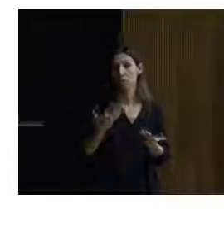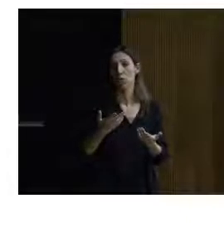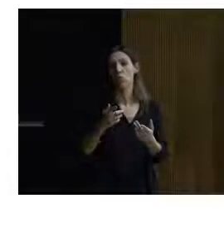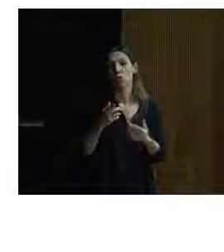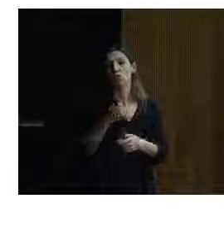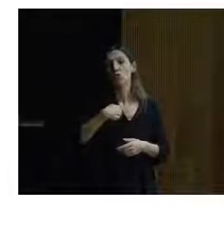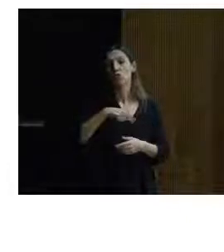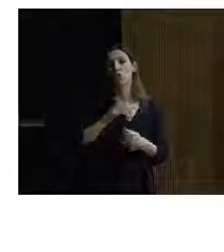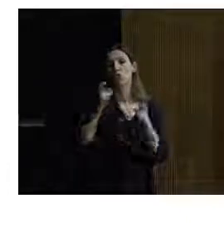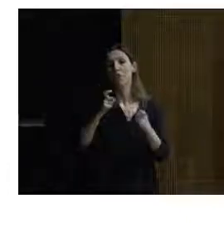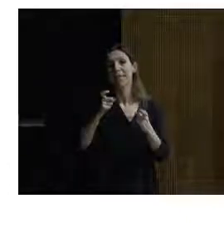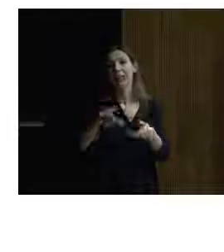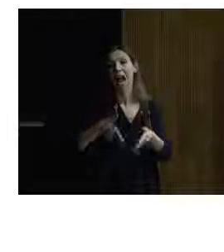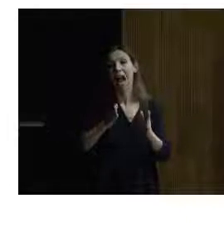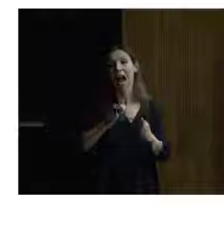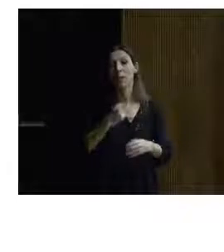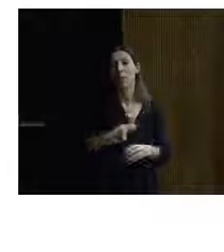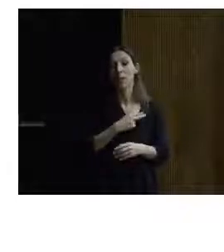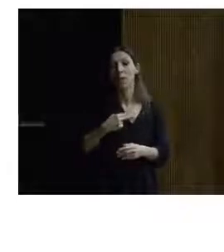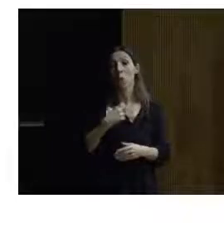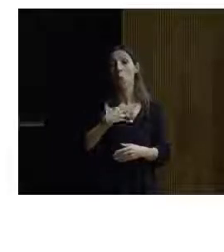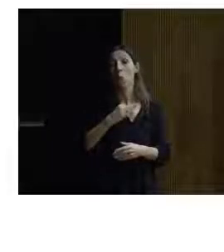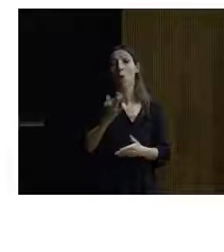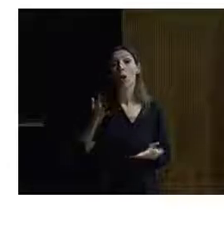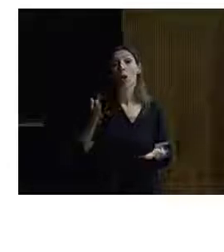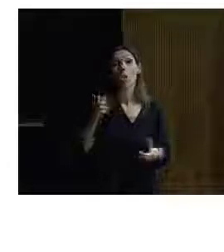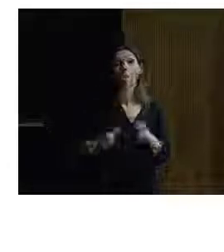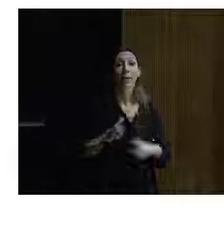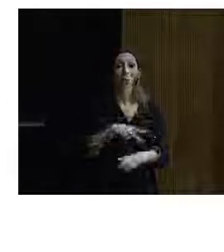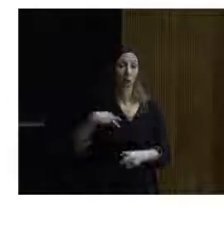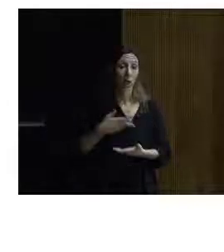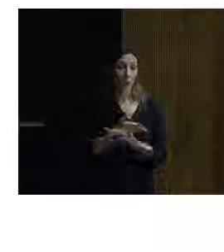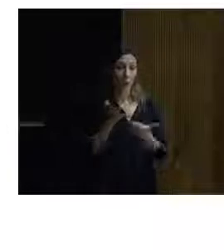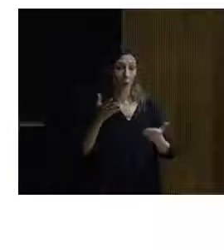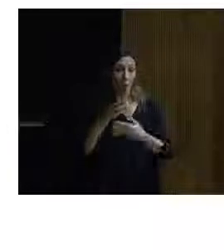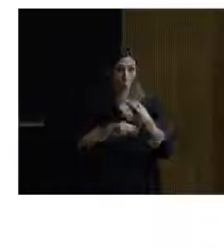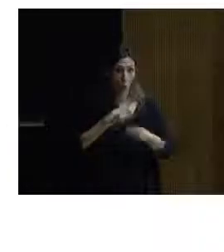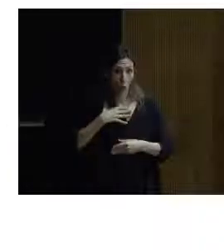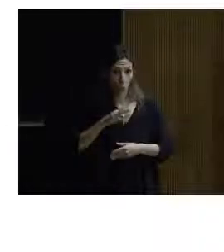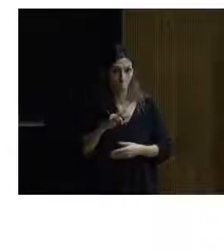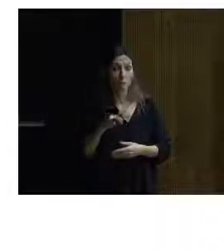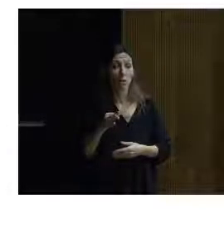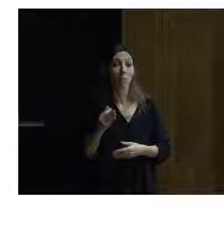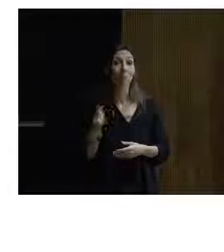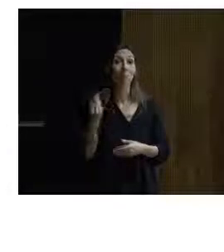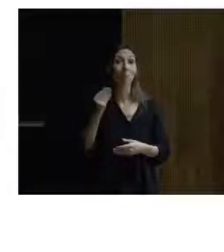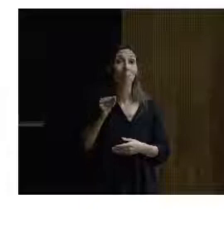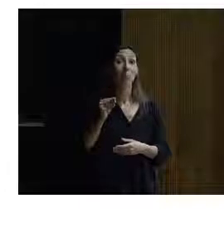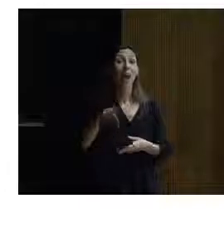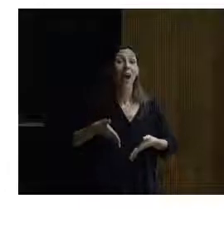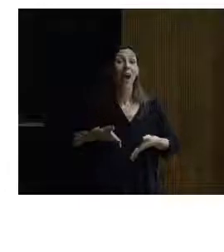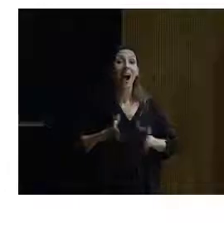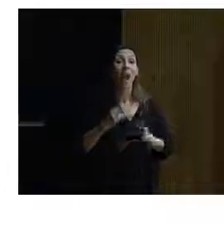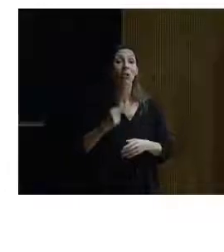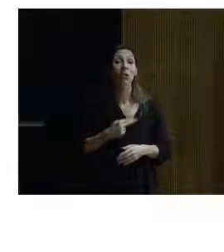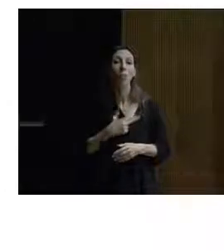intentado es que el Camino de Santiago pueda ser utilizado por todas las personas y que incluso en torno al Camino de Santiago se creen oportunidades de